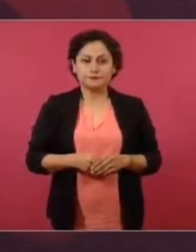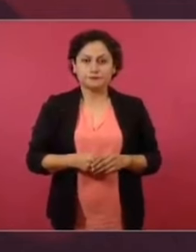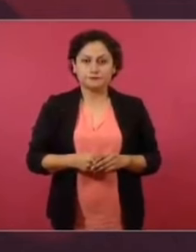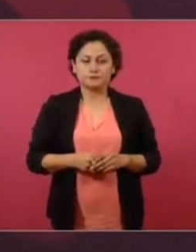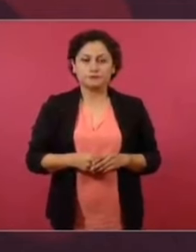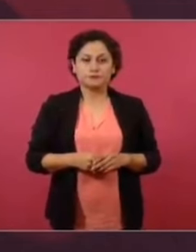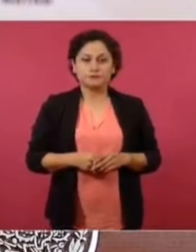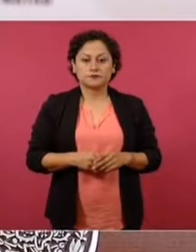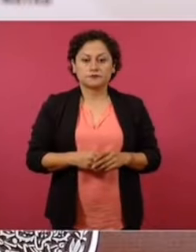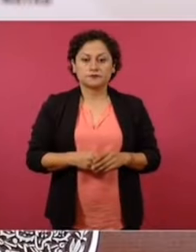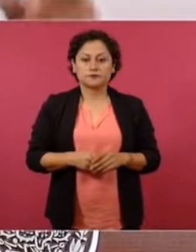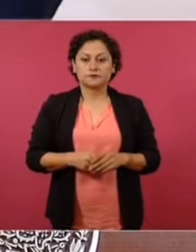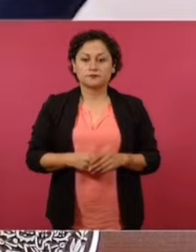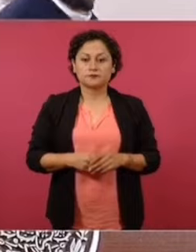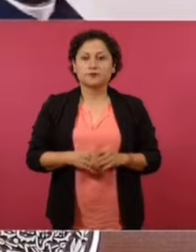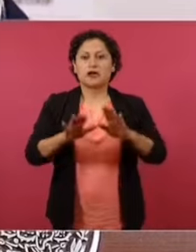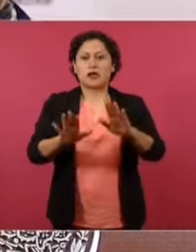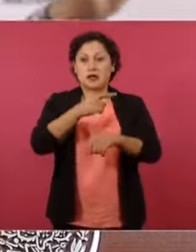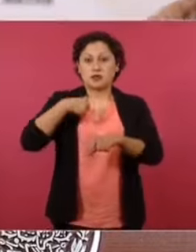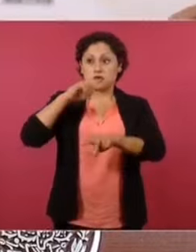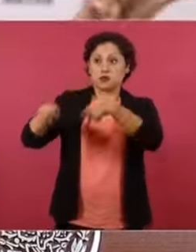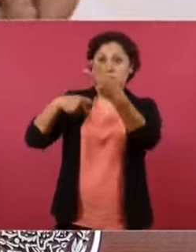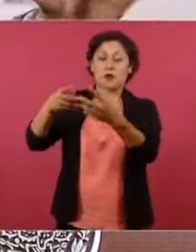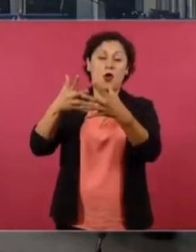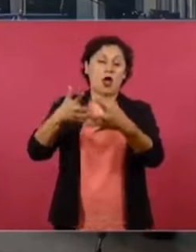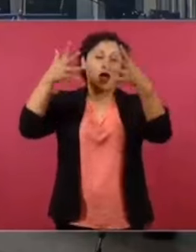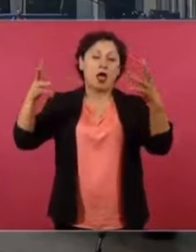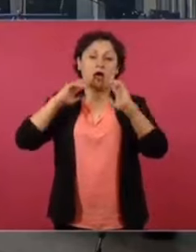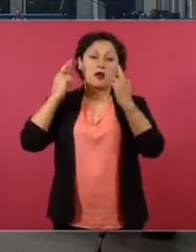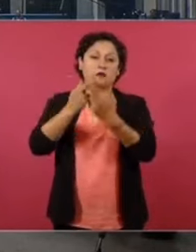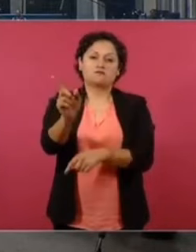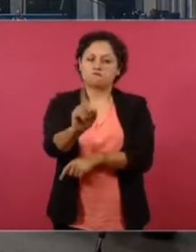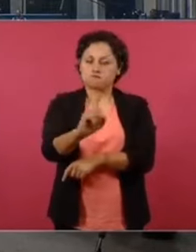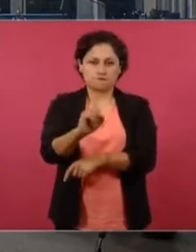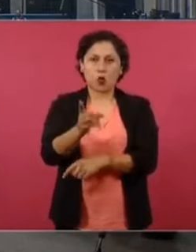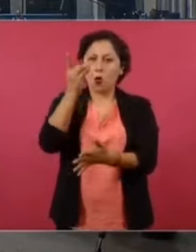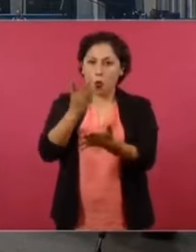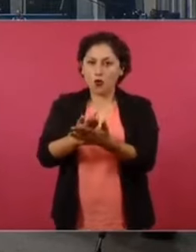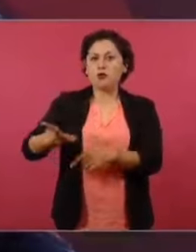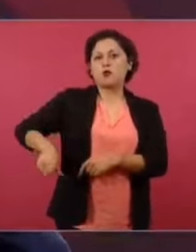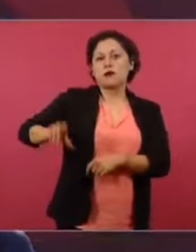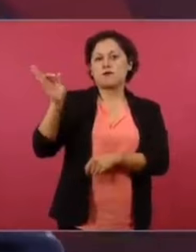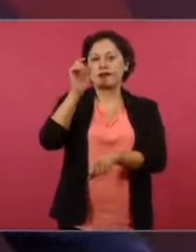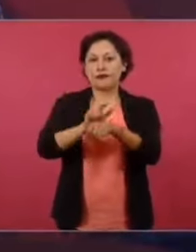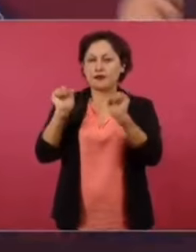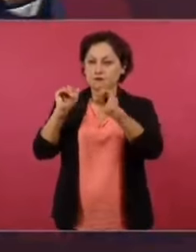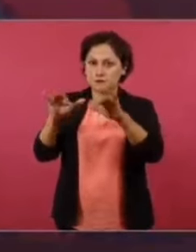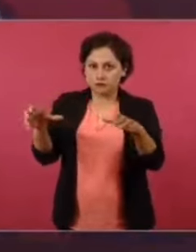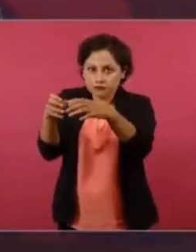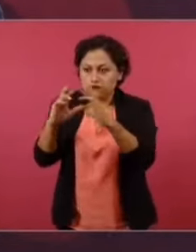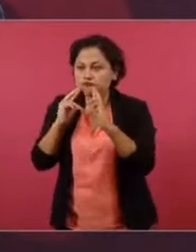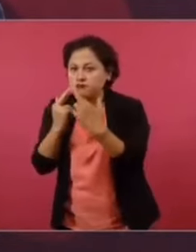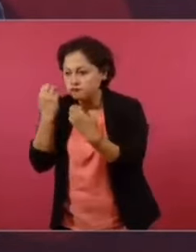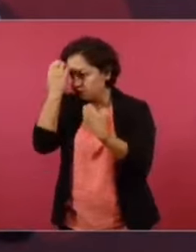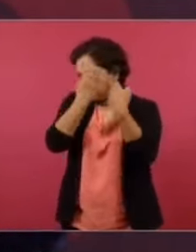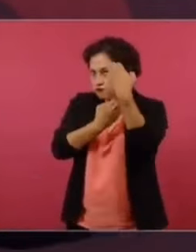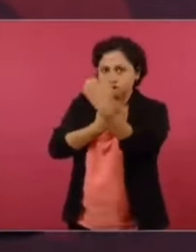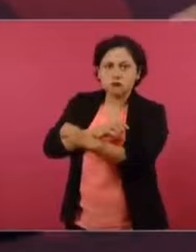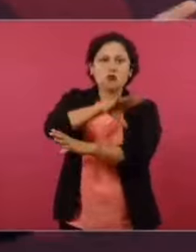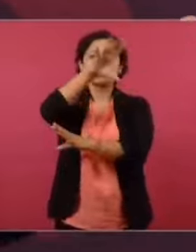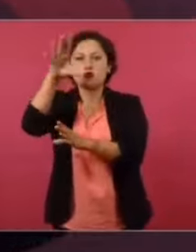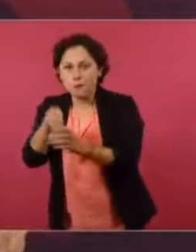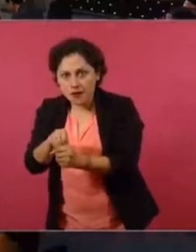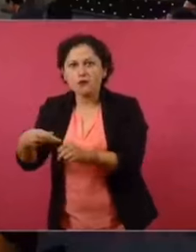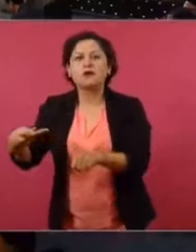a evaluar. No vamos a hacer un meeting, es un trabajo de evaluación de todo el gobierno federal. Vamos a hacer una revisión completa de